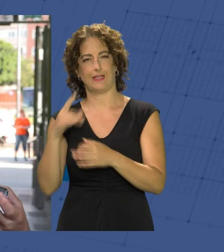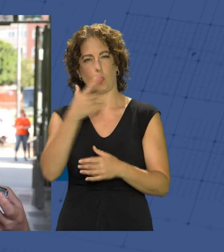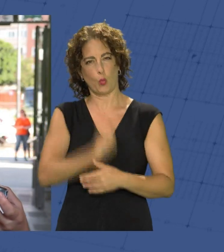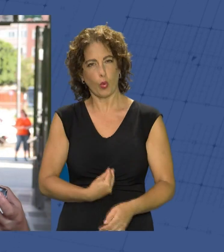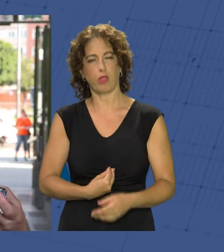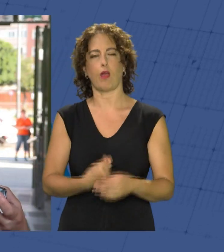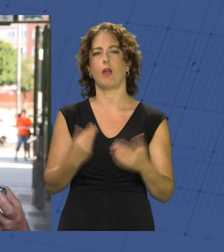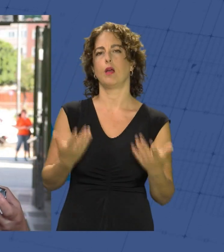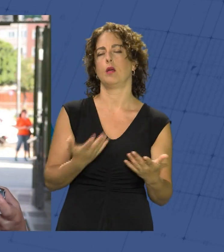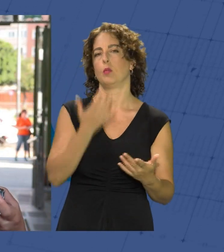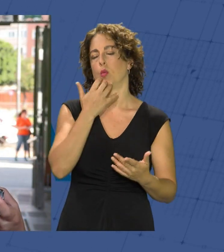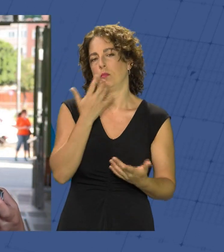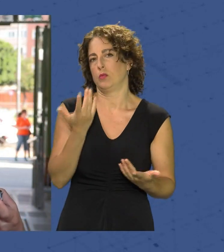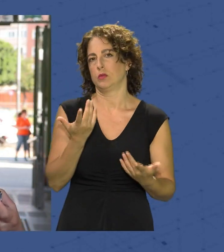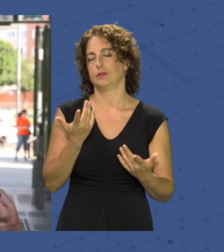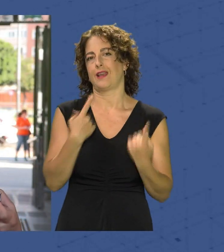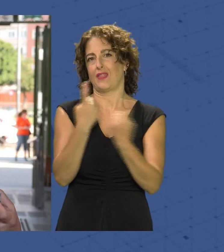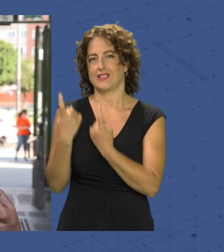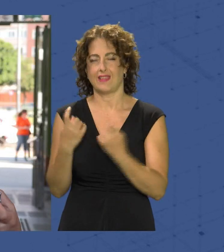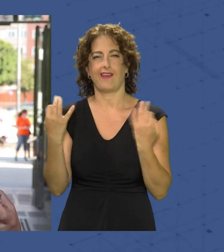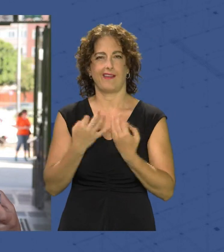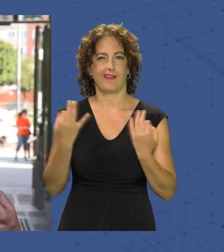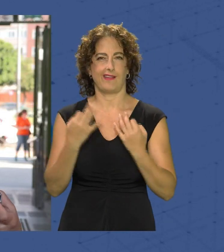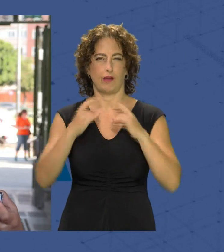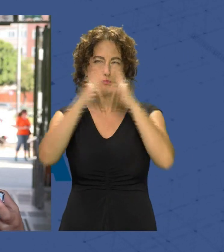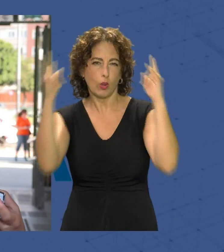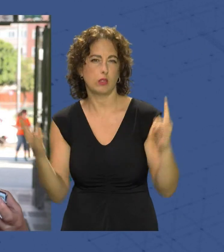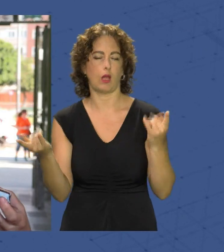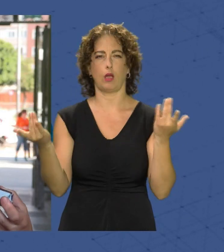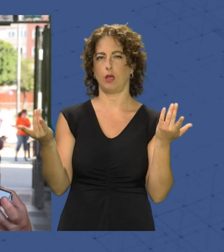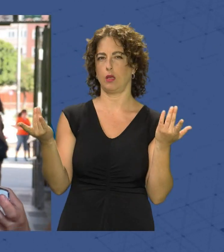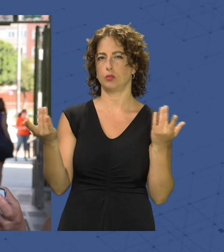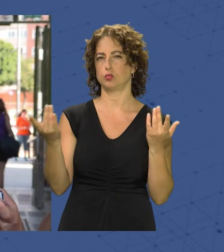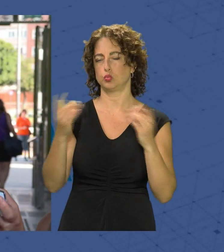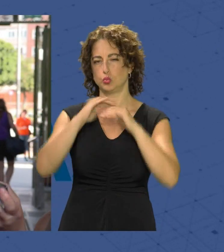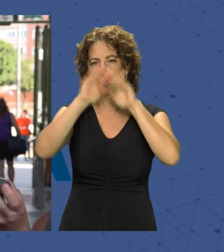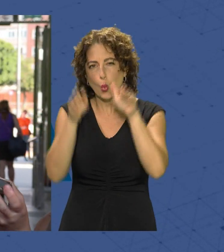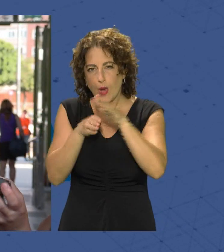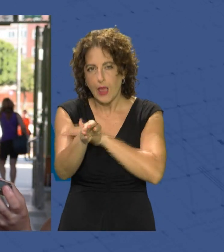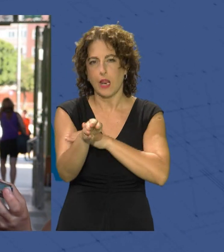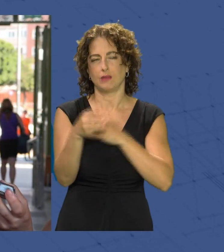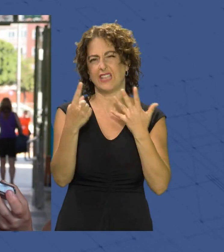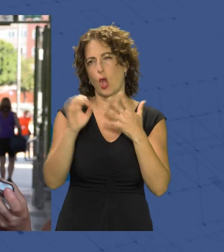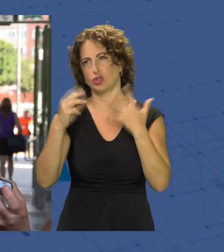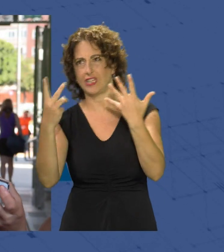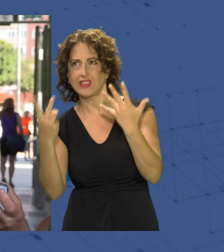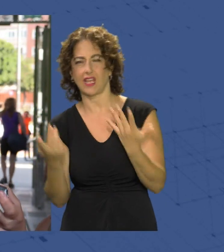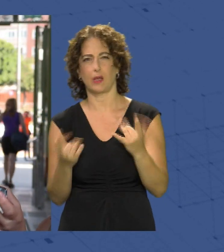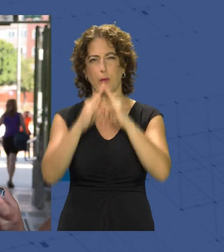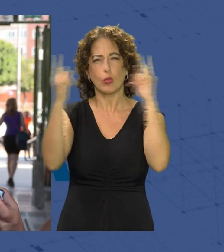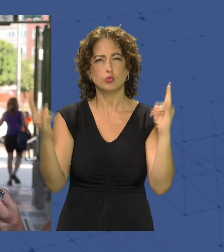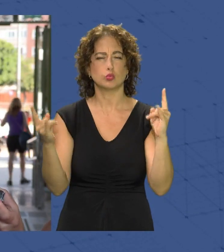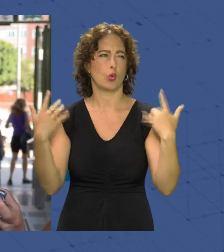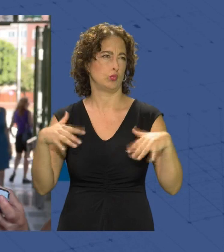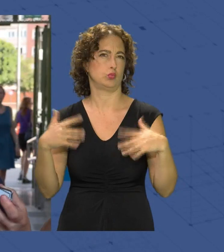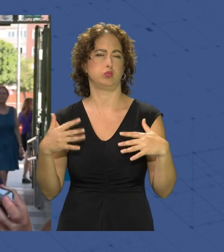tanto en la orografía como en la necesidad de hacer viaductos, como túneles, que son seis o siete túneles, y viaductos ya